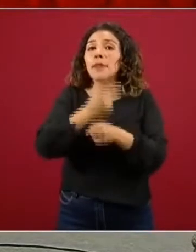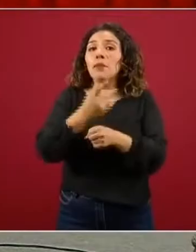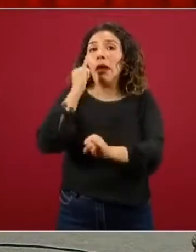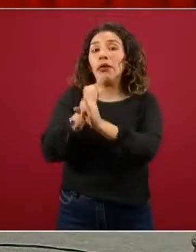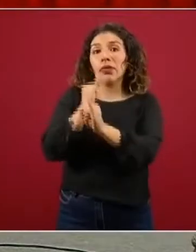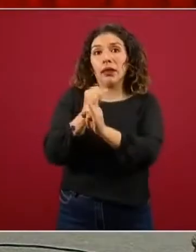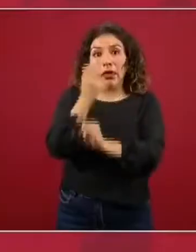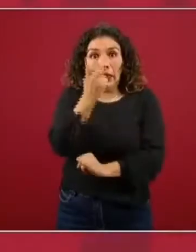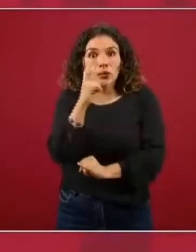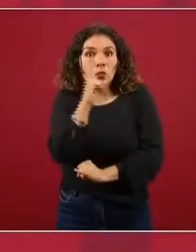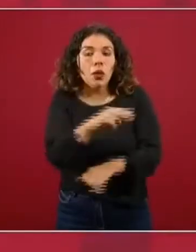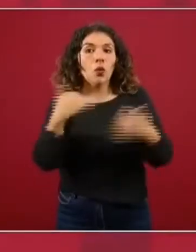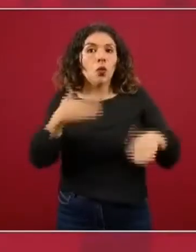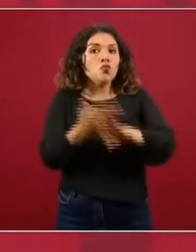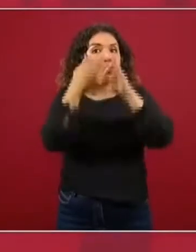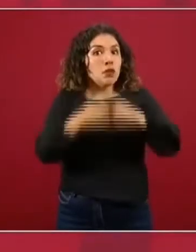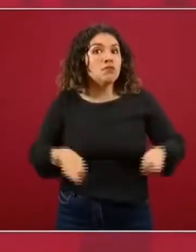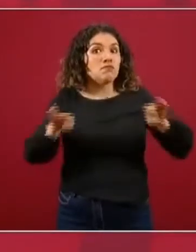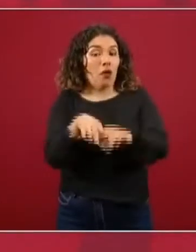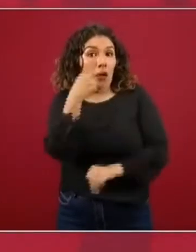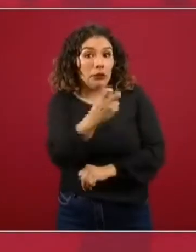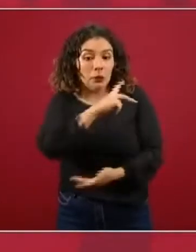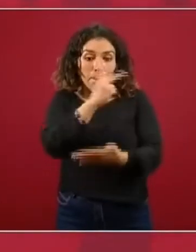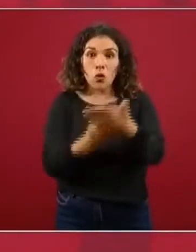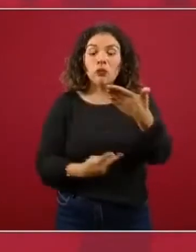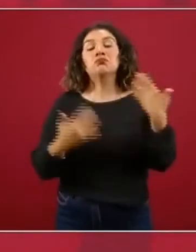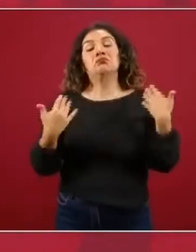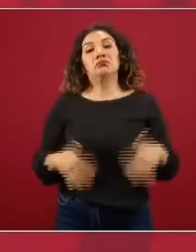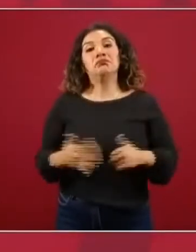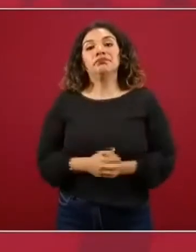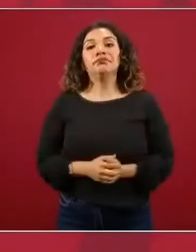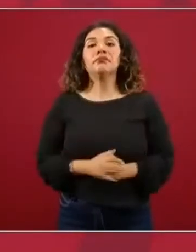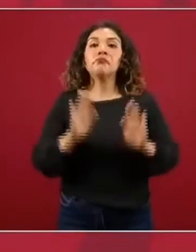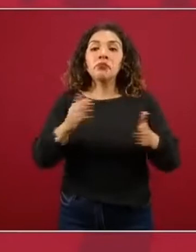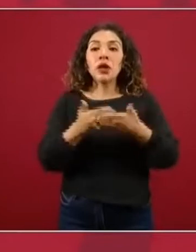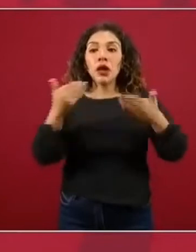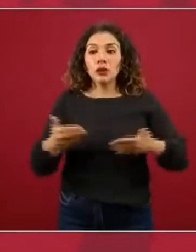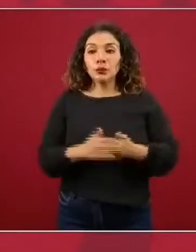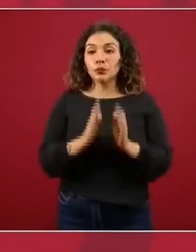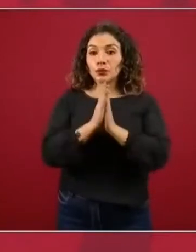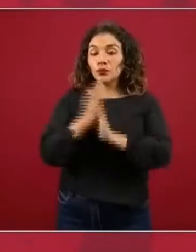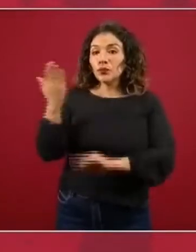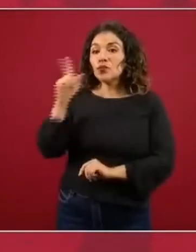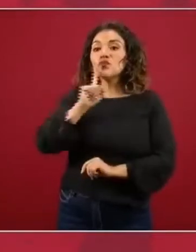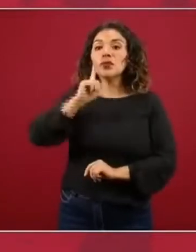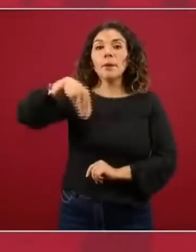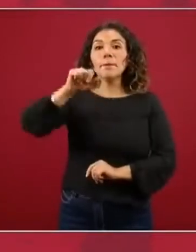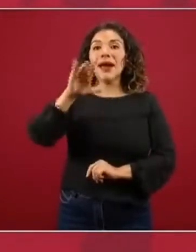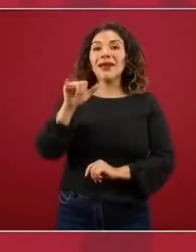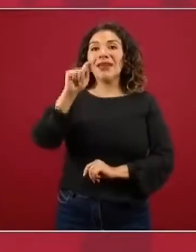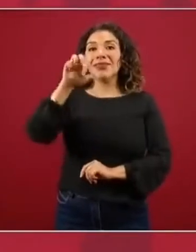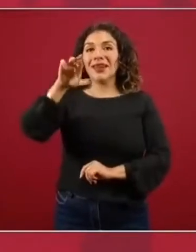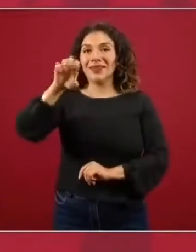importancia de este gran programa. Ahora quisiera que María Teresa Velázquez